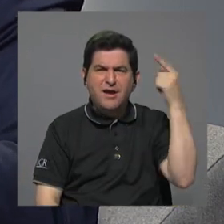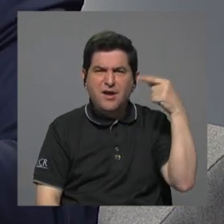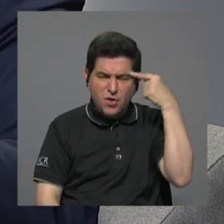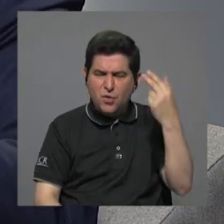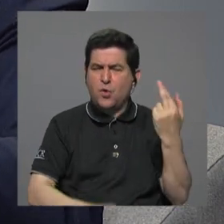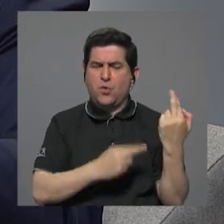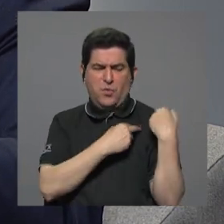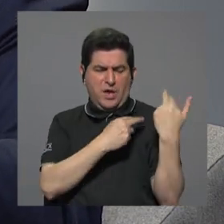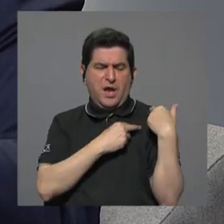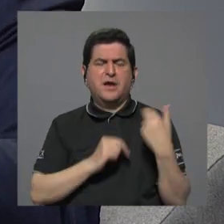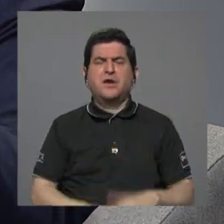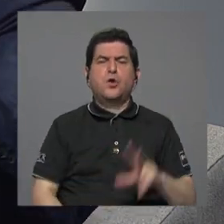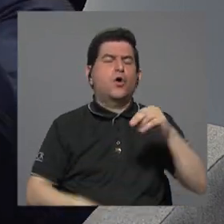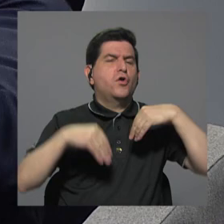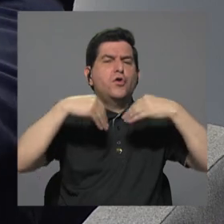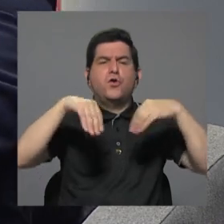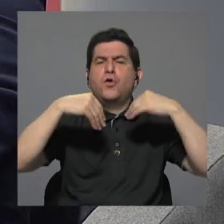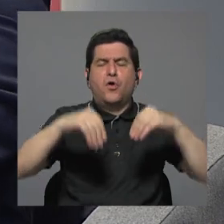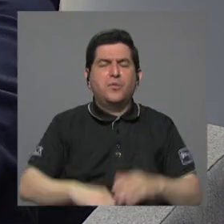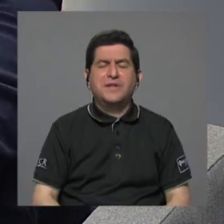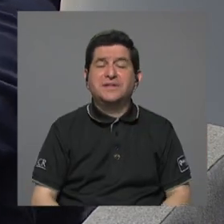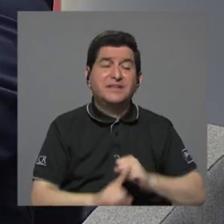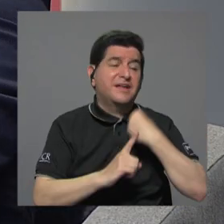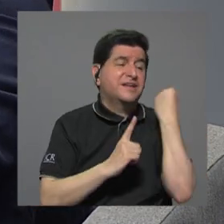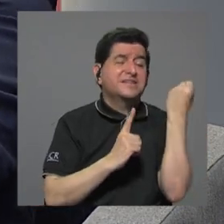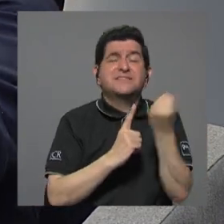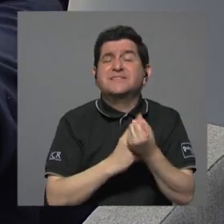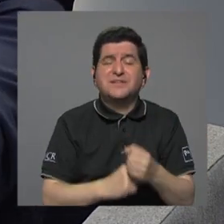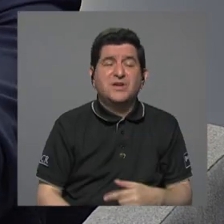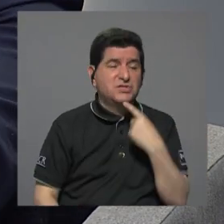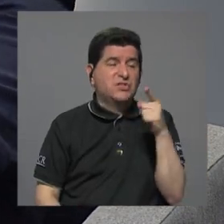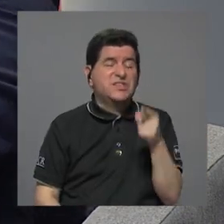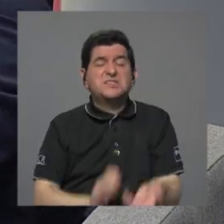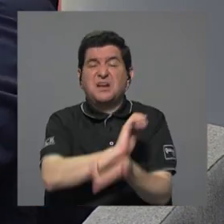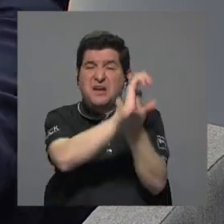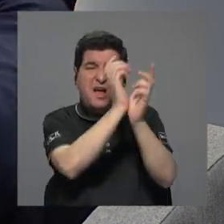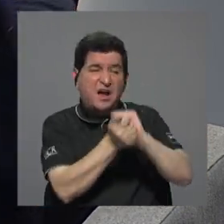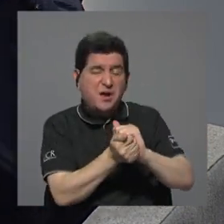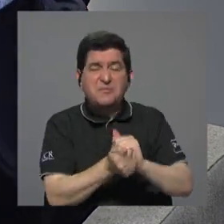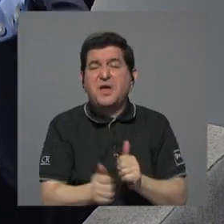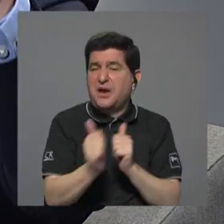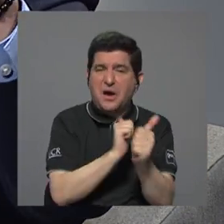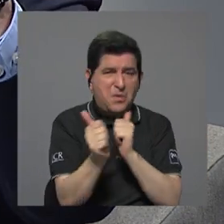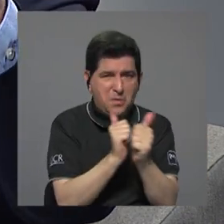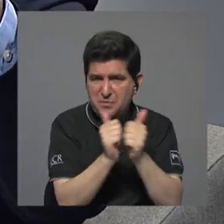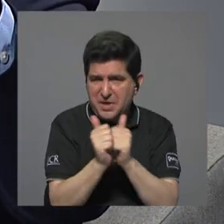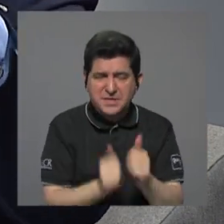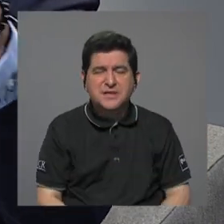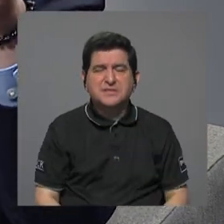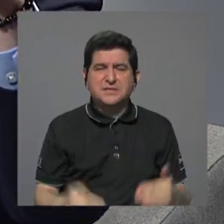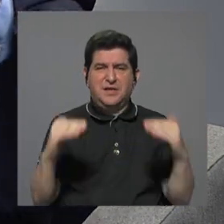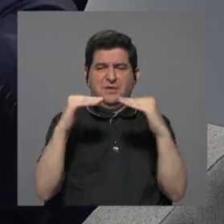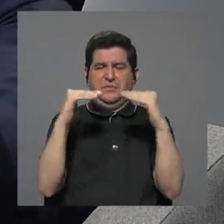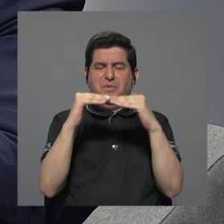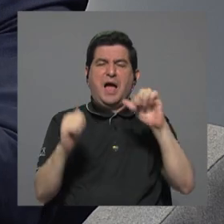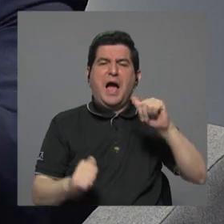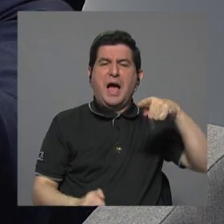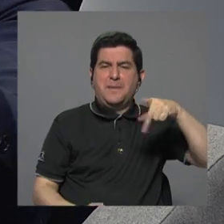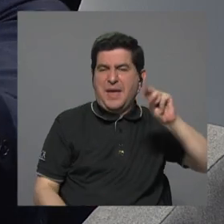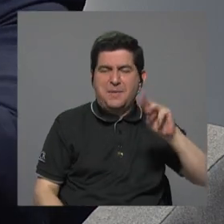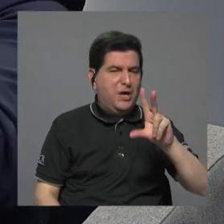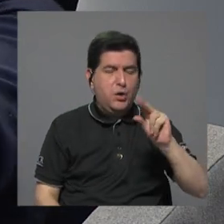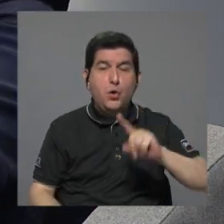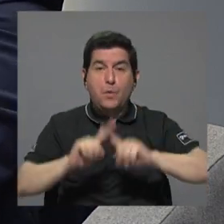responsable es no vender otro marascal diciendo que JAPDEVA se va a convertir en algo que va a competir tú a tú con APM Terminals pero sí